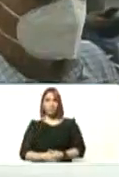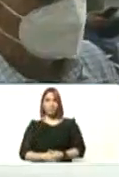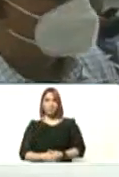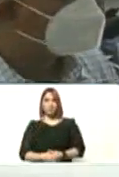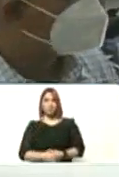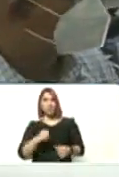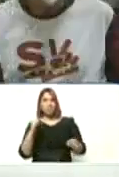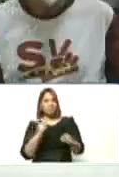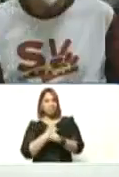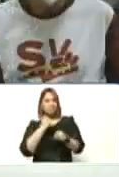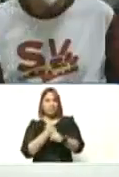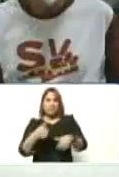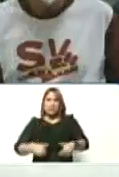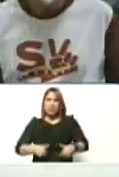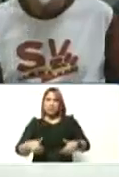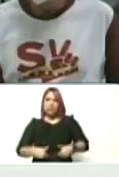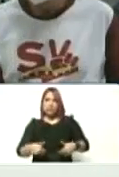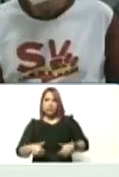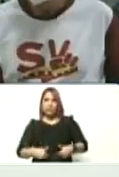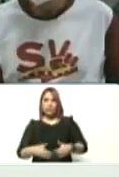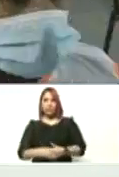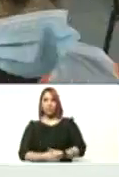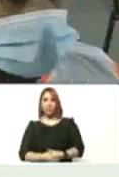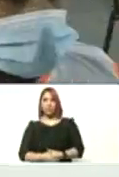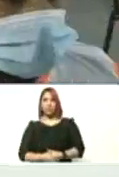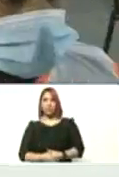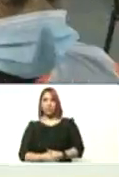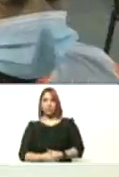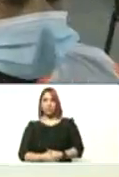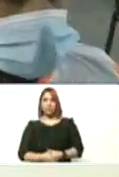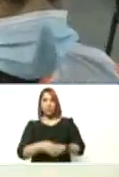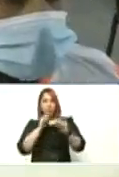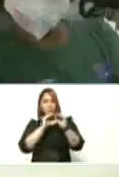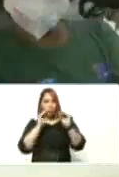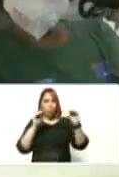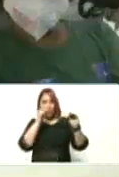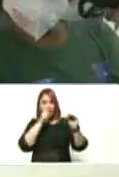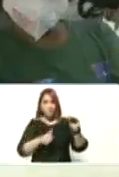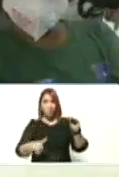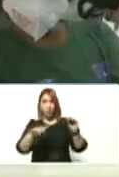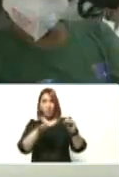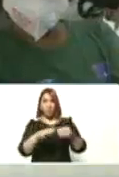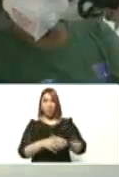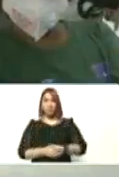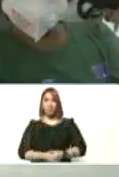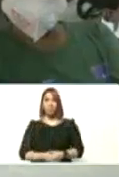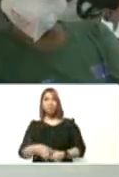trabajar trabajar trabajar incansablemente convocar al pueblo escuchar al pueblo